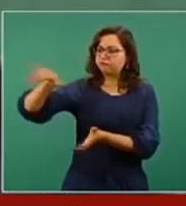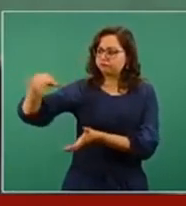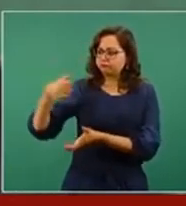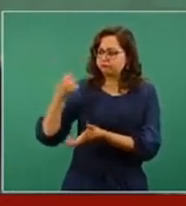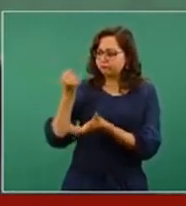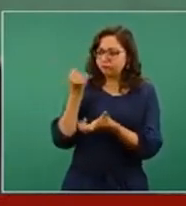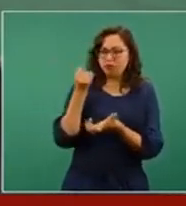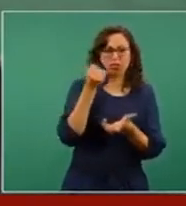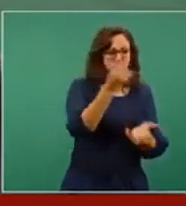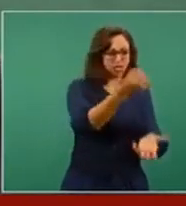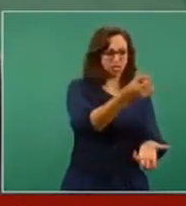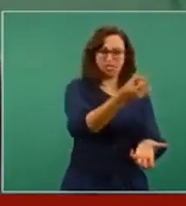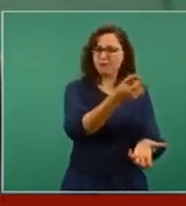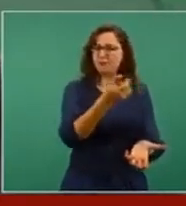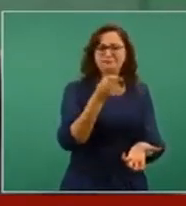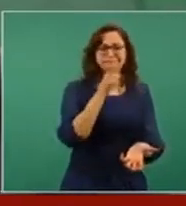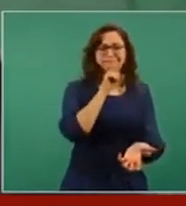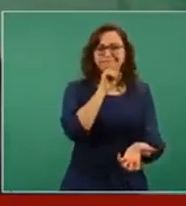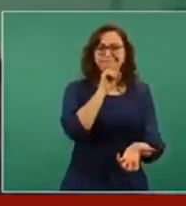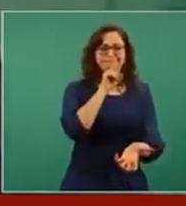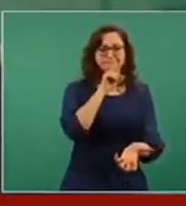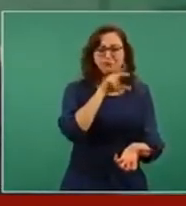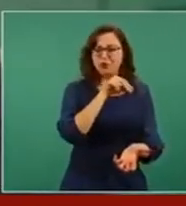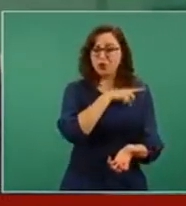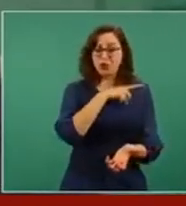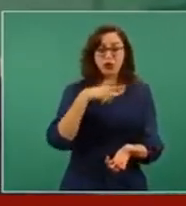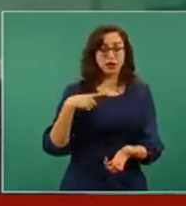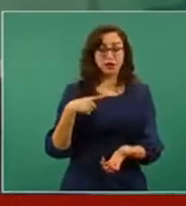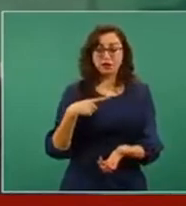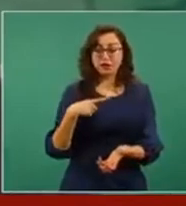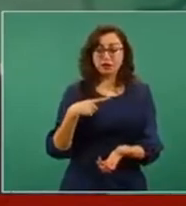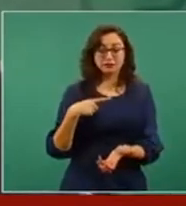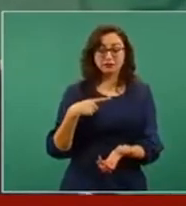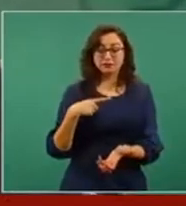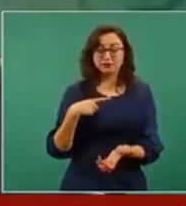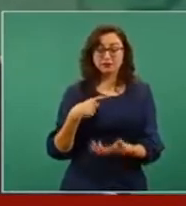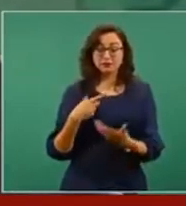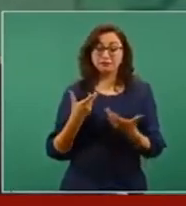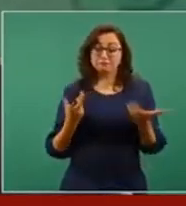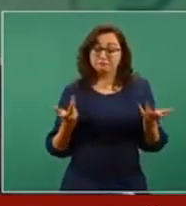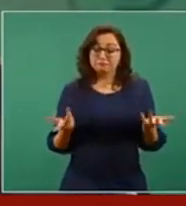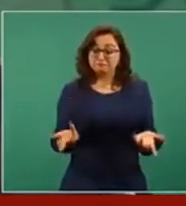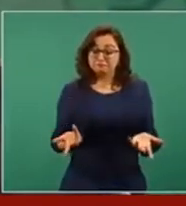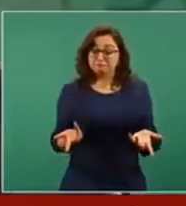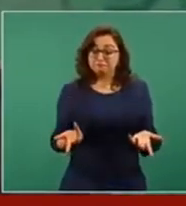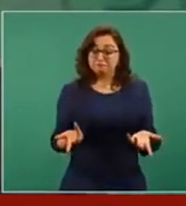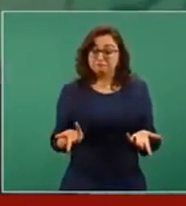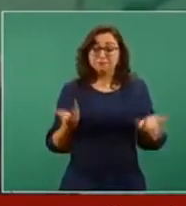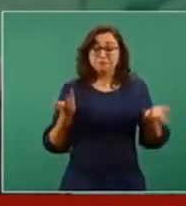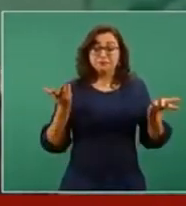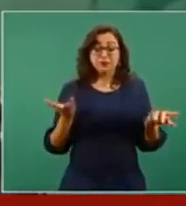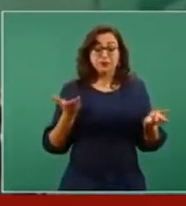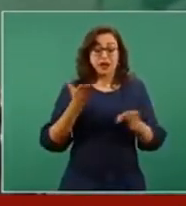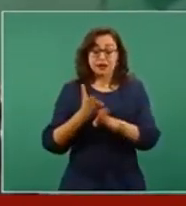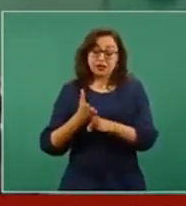Entonces, hay que castigar a quien te permitió